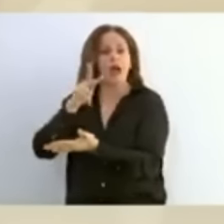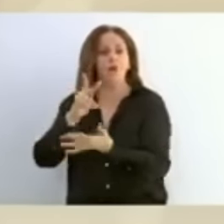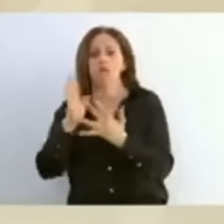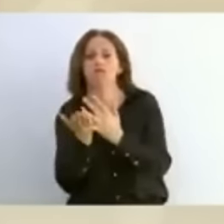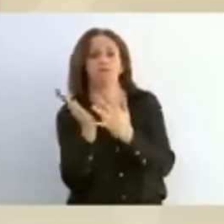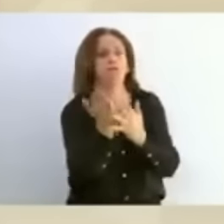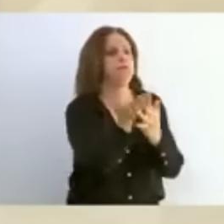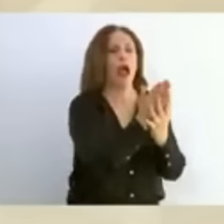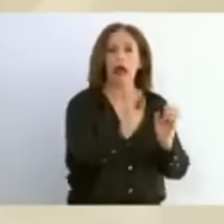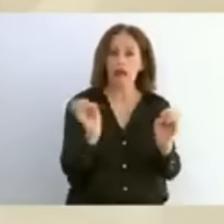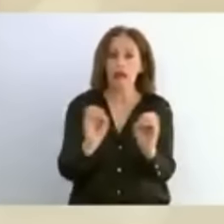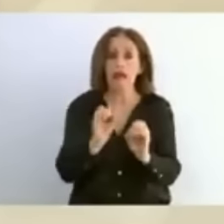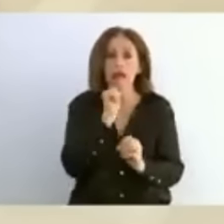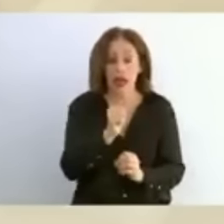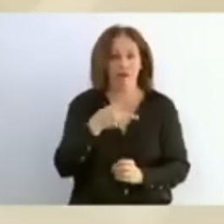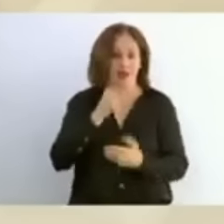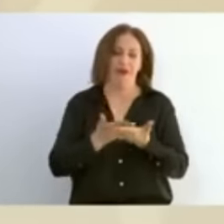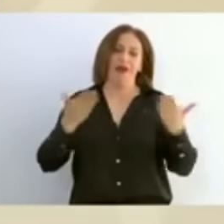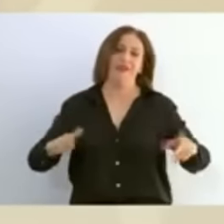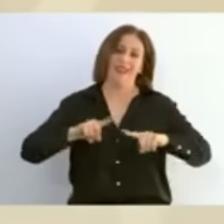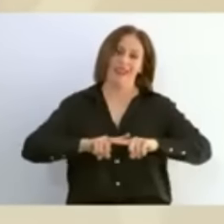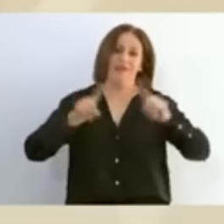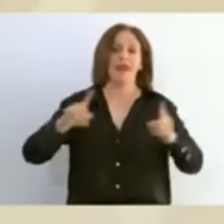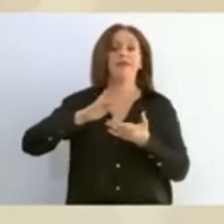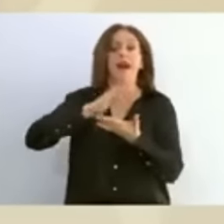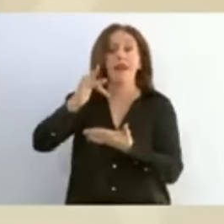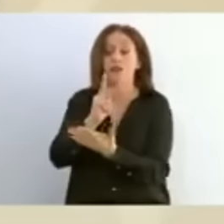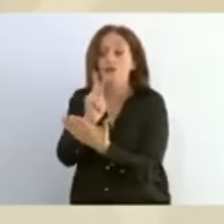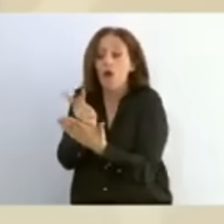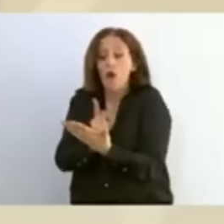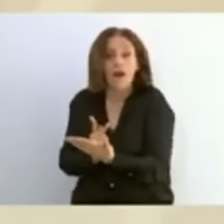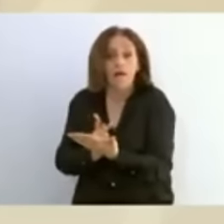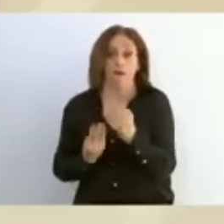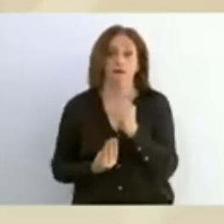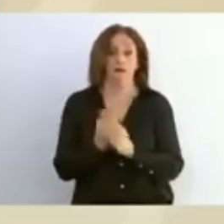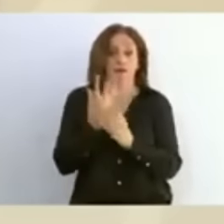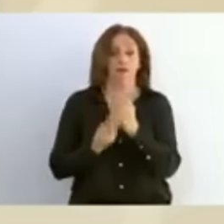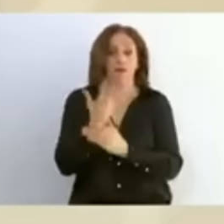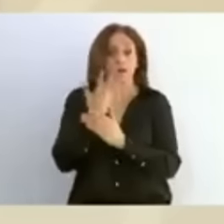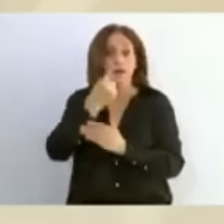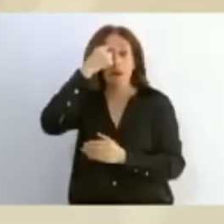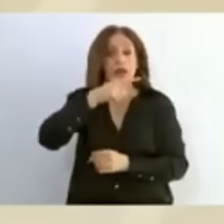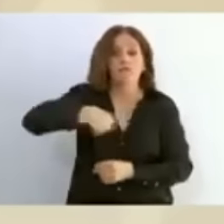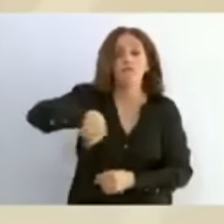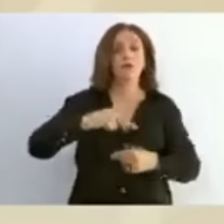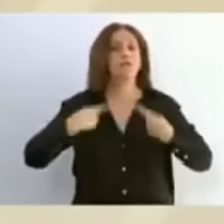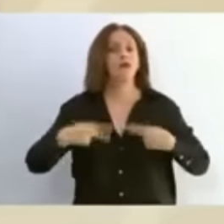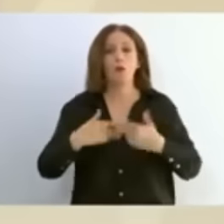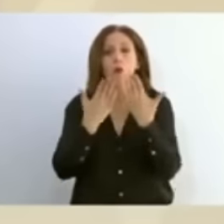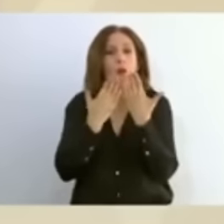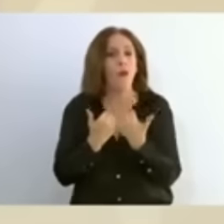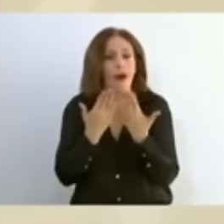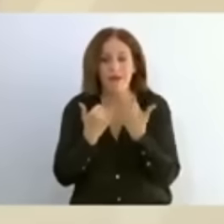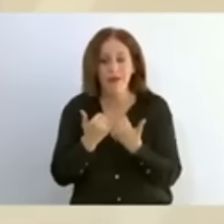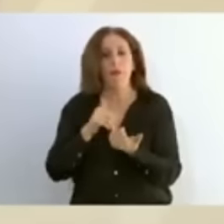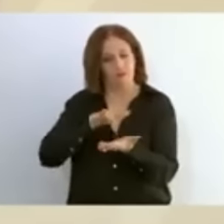indispensable para ello. Andarle a través de estos programas un poco más a quienes menos tienen y permitir que